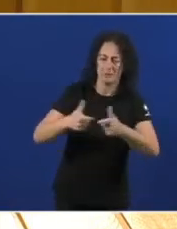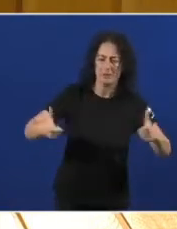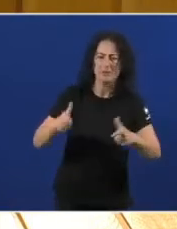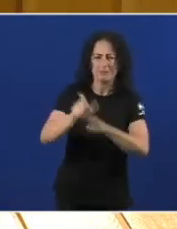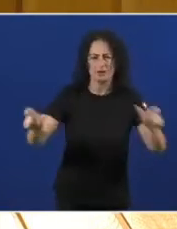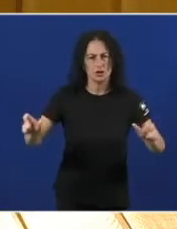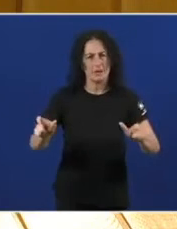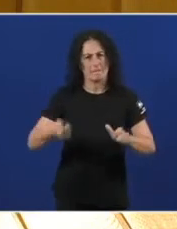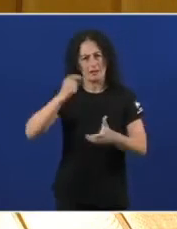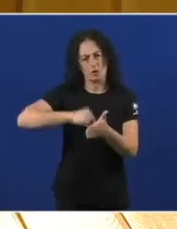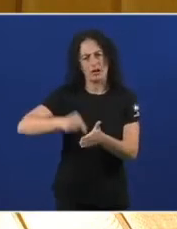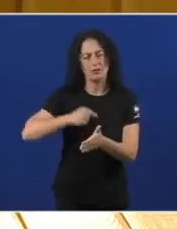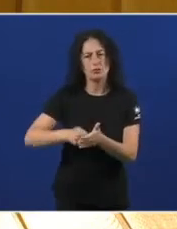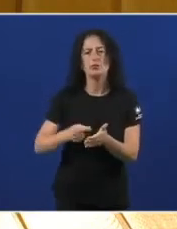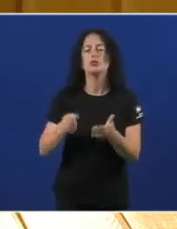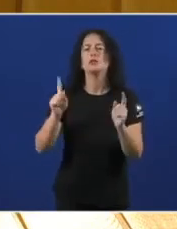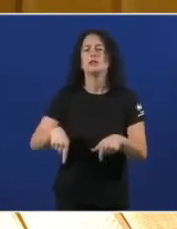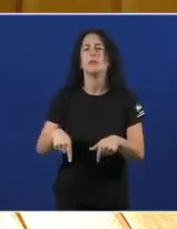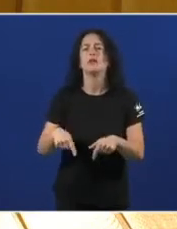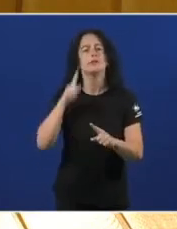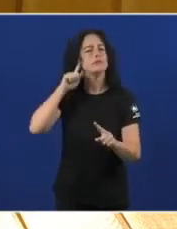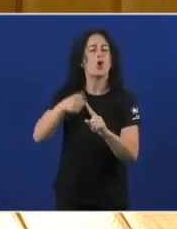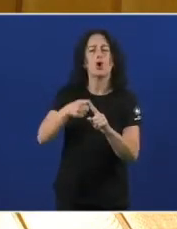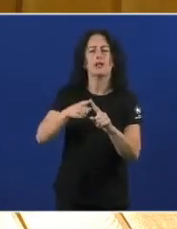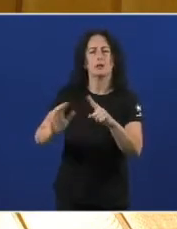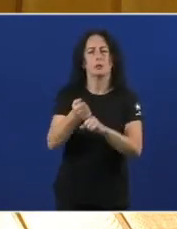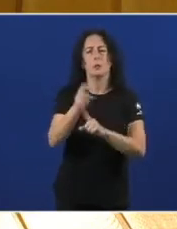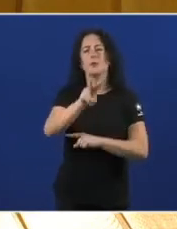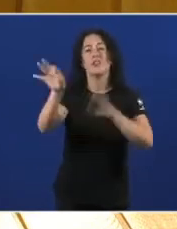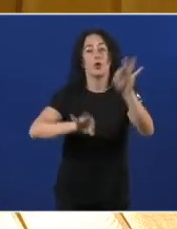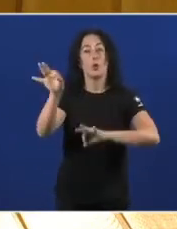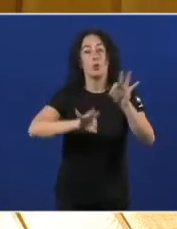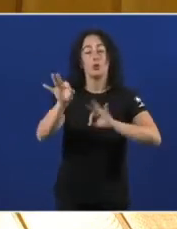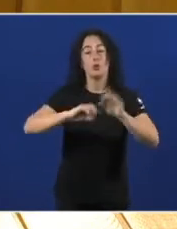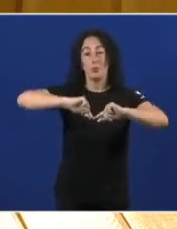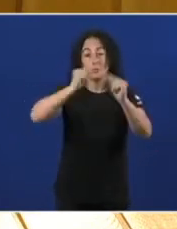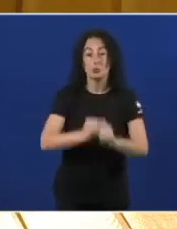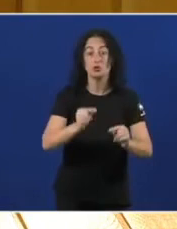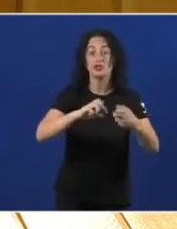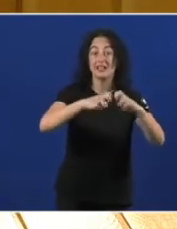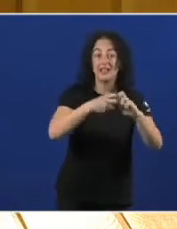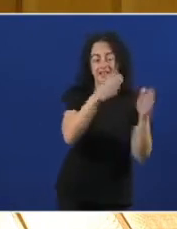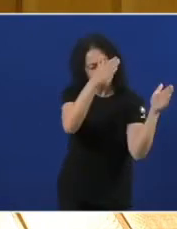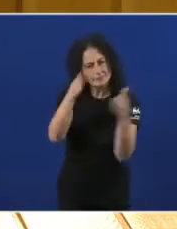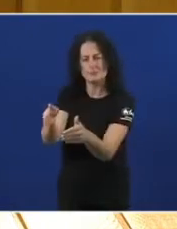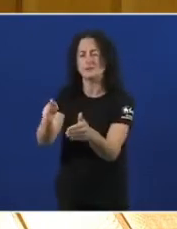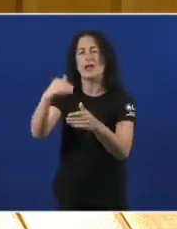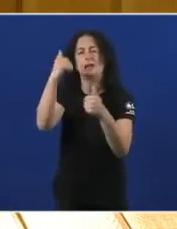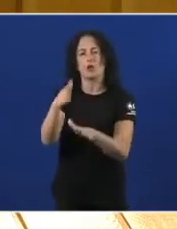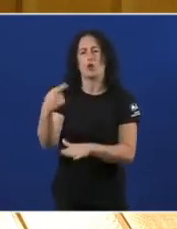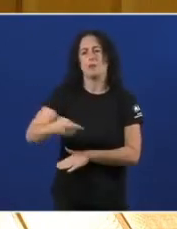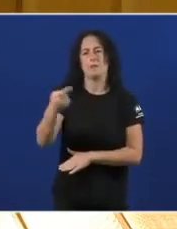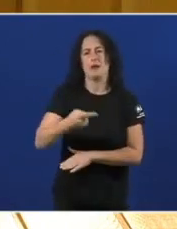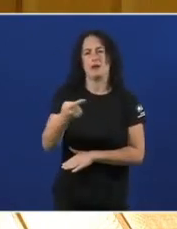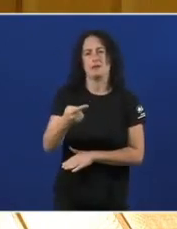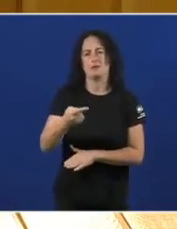todas as categorías E acadar O objetivo De que o 25% Do orzamento Do serga Se destine A atención primaria O final